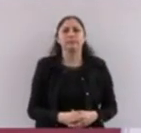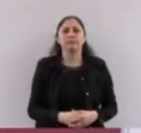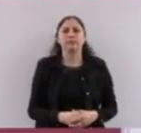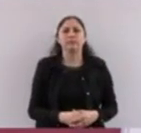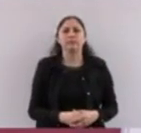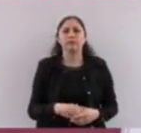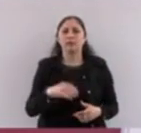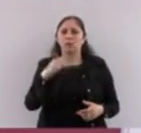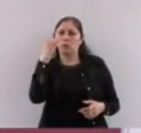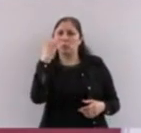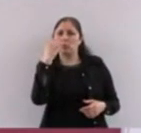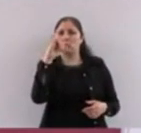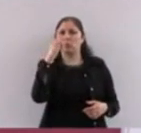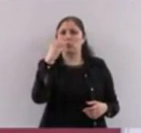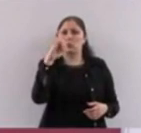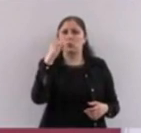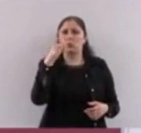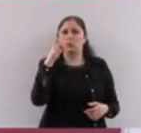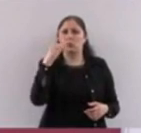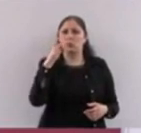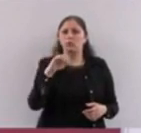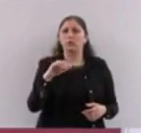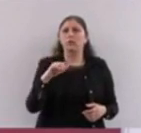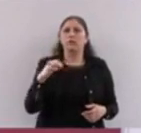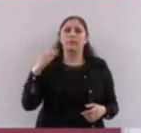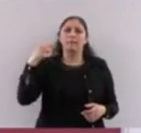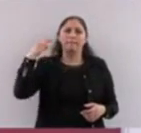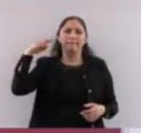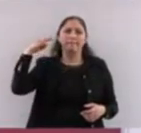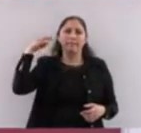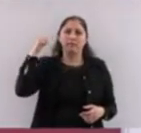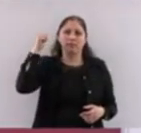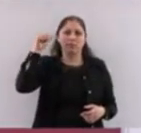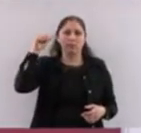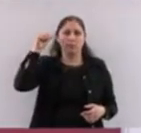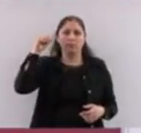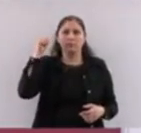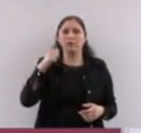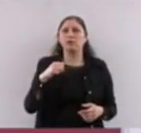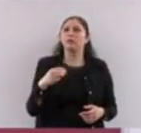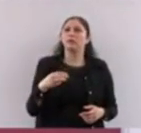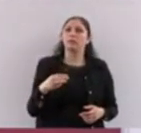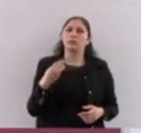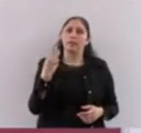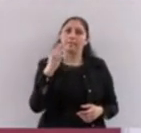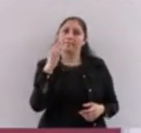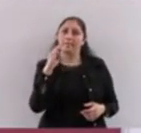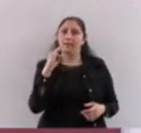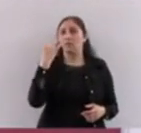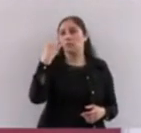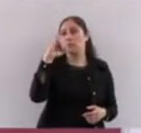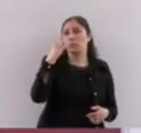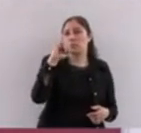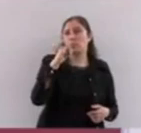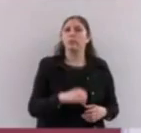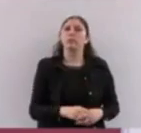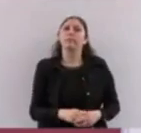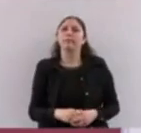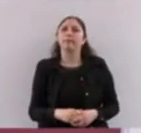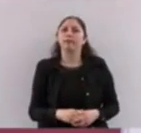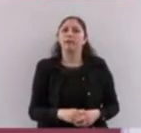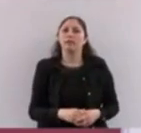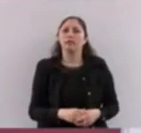y junio. Entonces, les va a caer marzo, abril y mayo, junio. Pero nada más por única